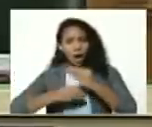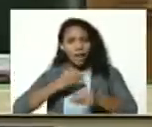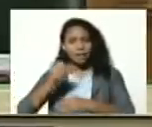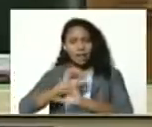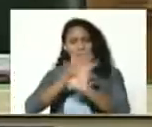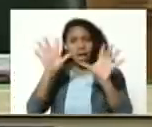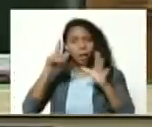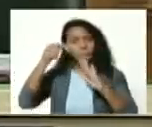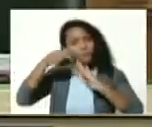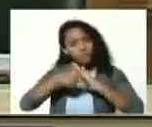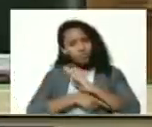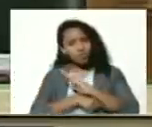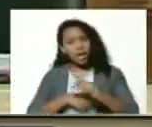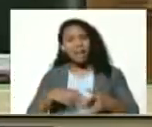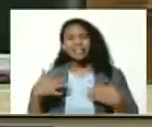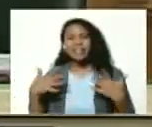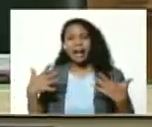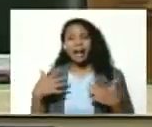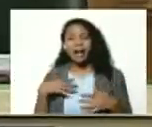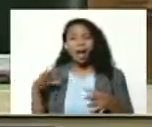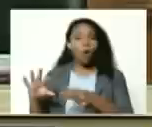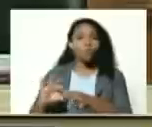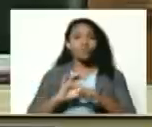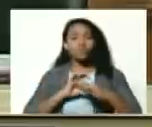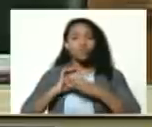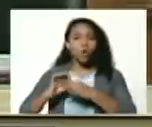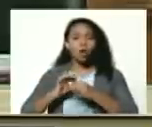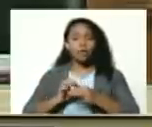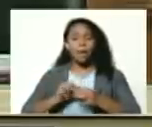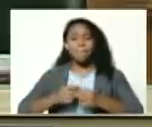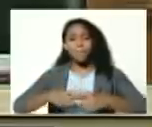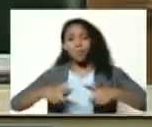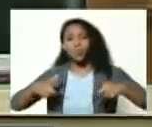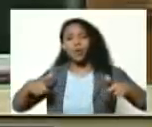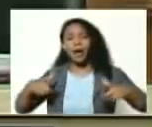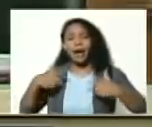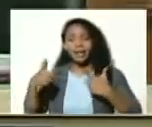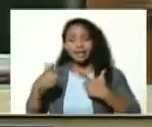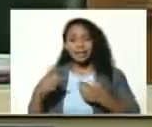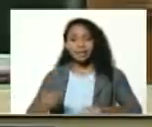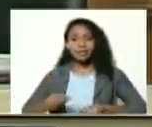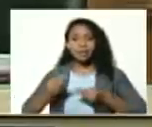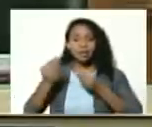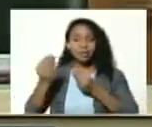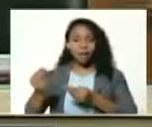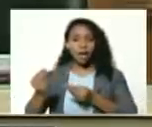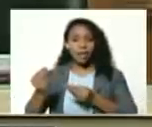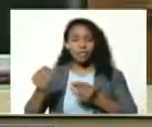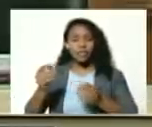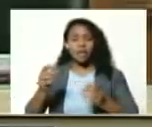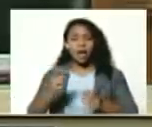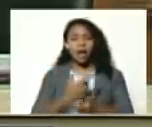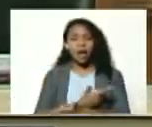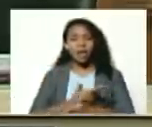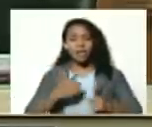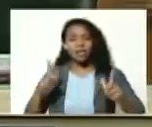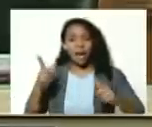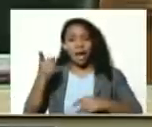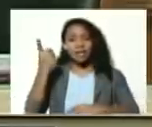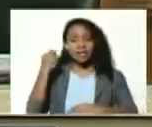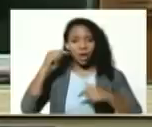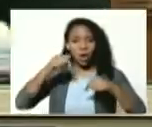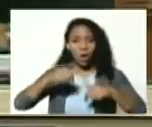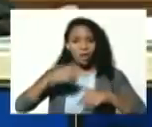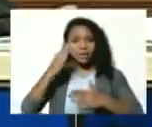profunda de que la unión y la emancipación es garantía de libertad ayer hoy y